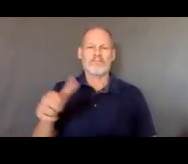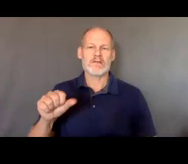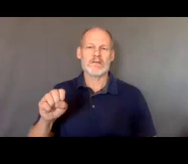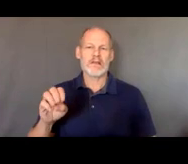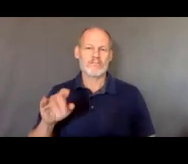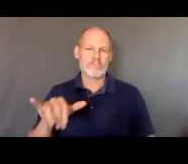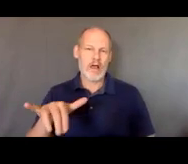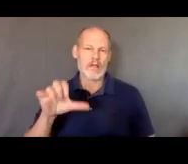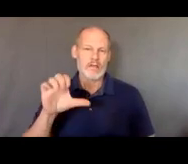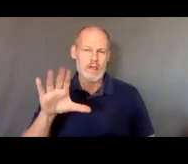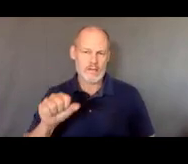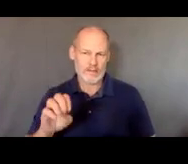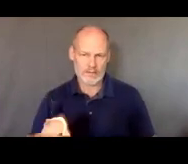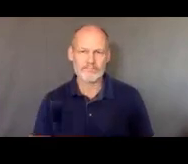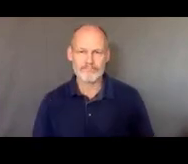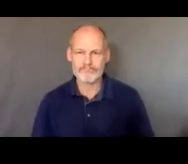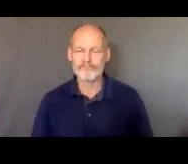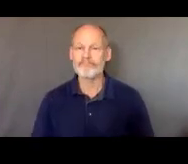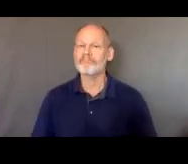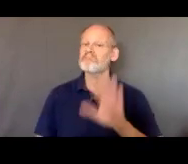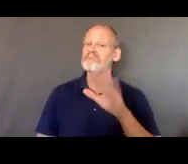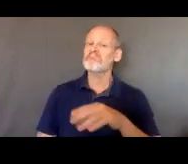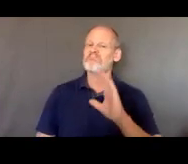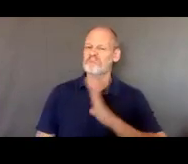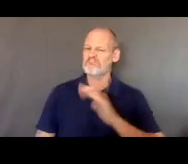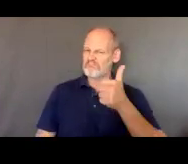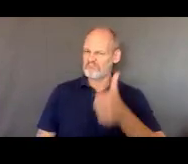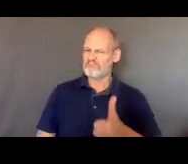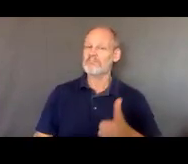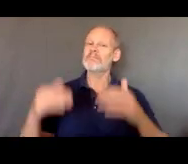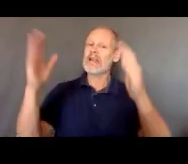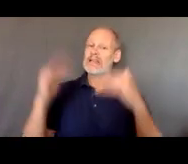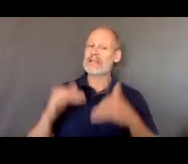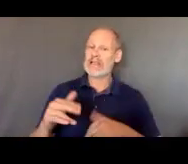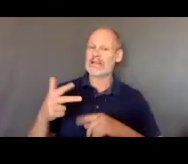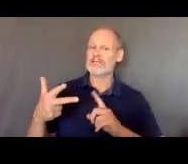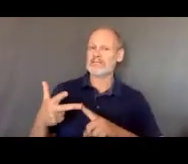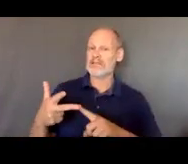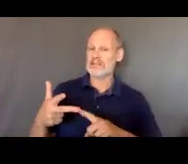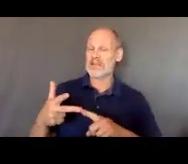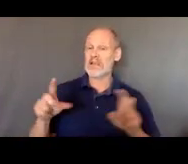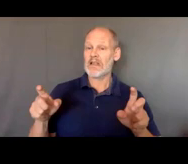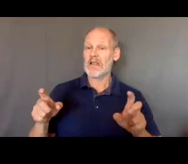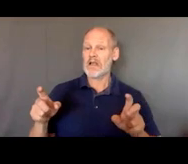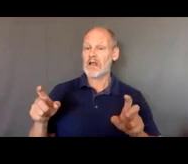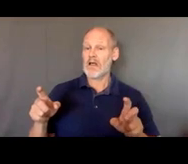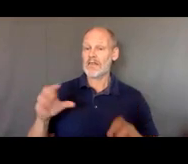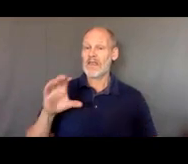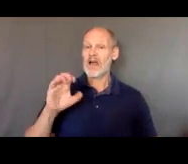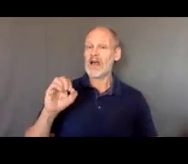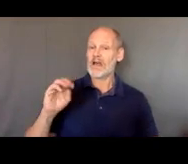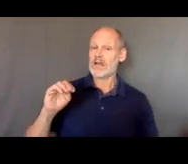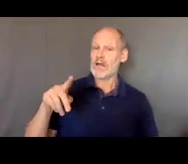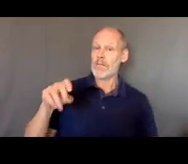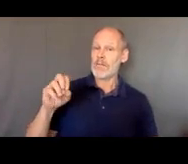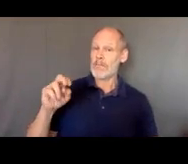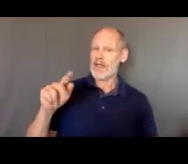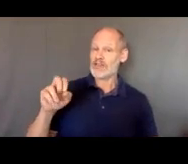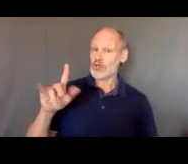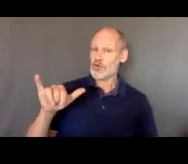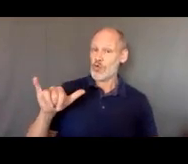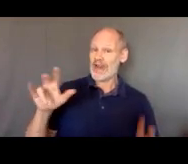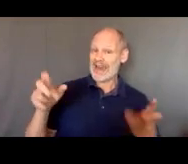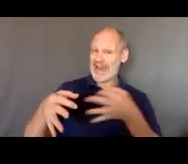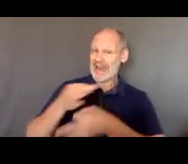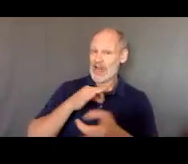la siguiente pregunta es si el aprendizaje compensatorio de estos servicios significa que